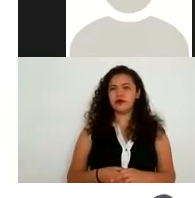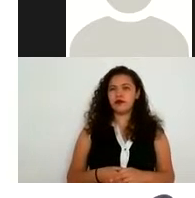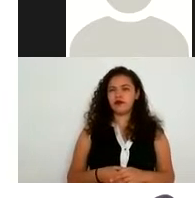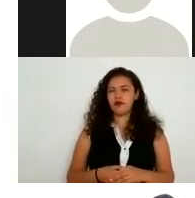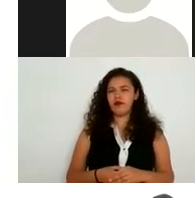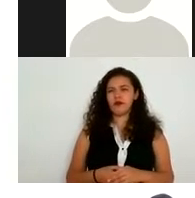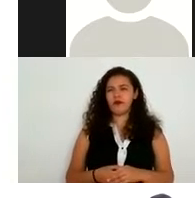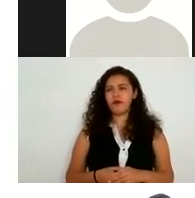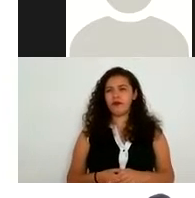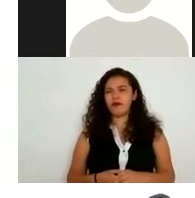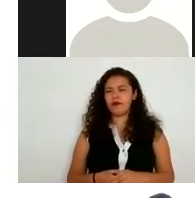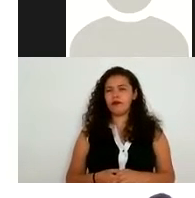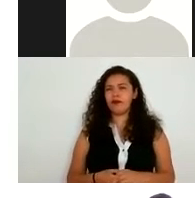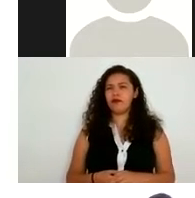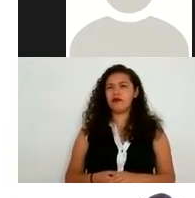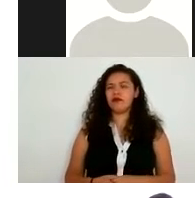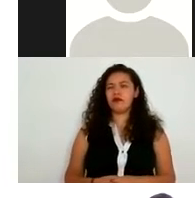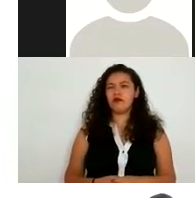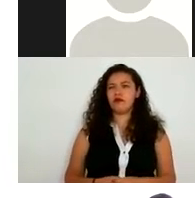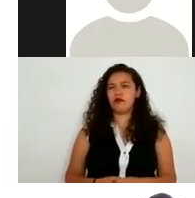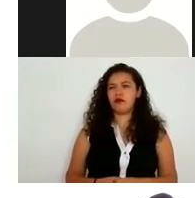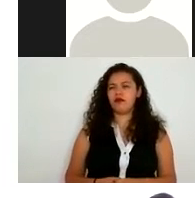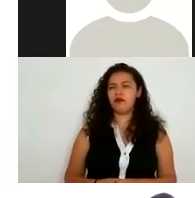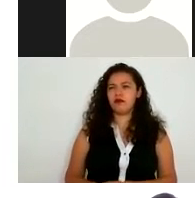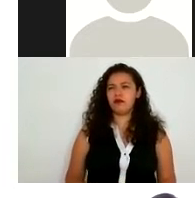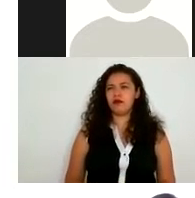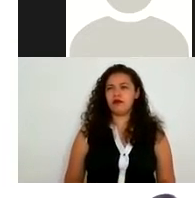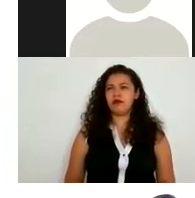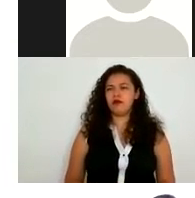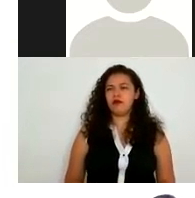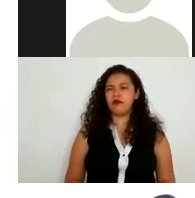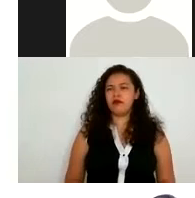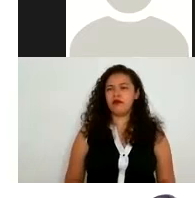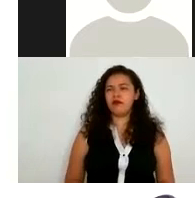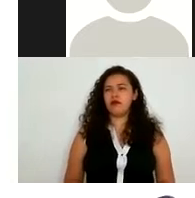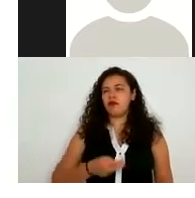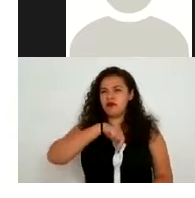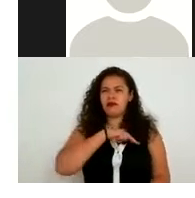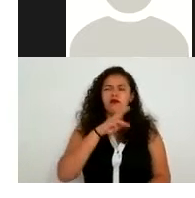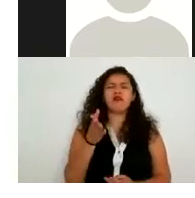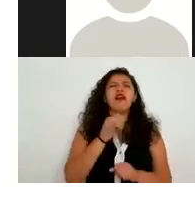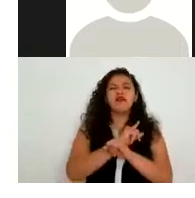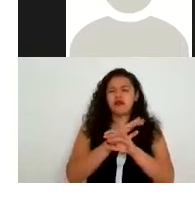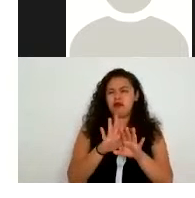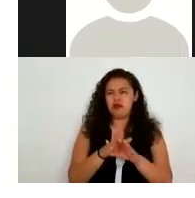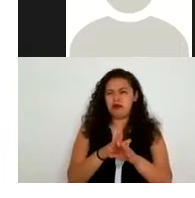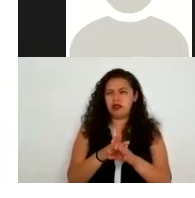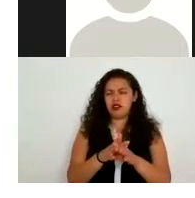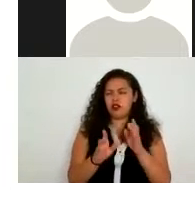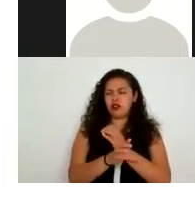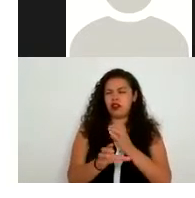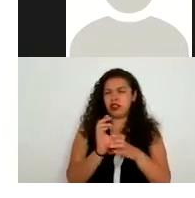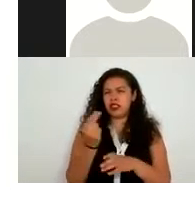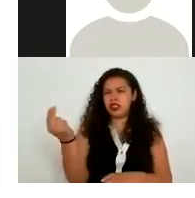no pues en el caso de nosotros yo creo que se recabagan los datos necesarios nada más y si a veces